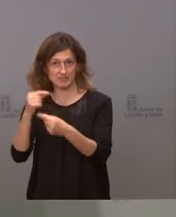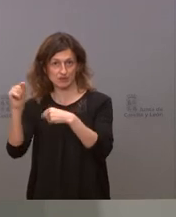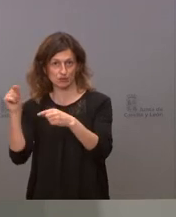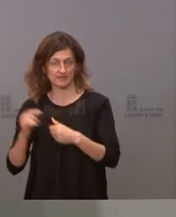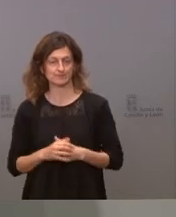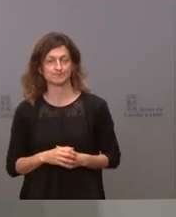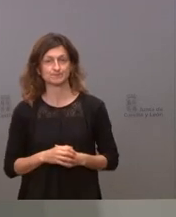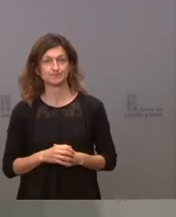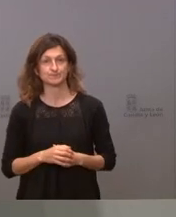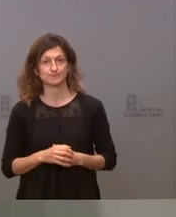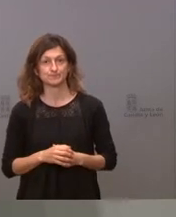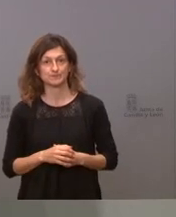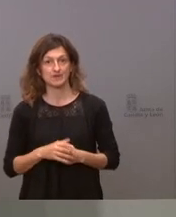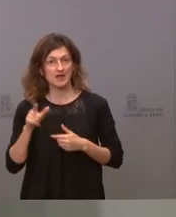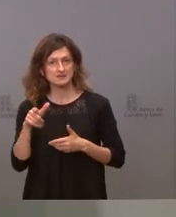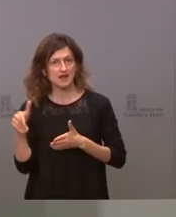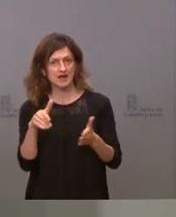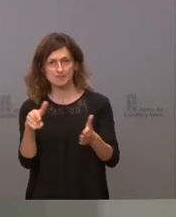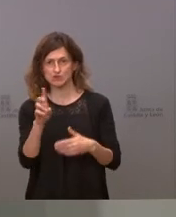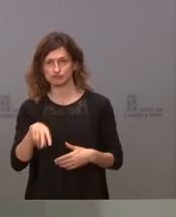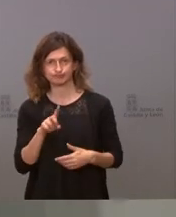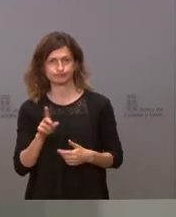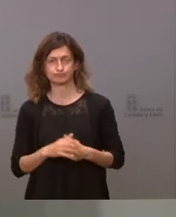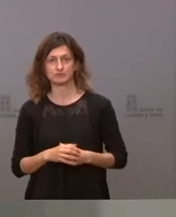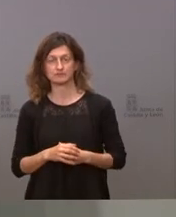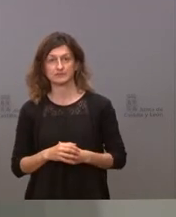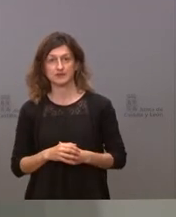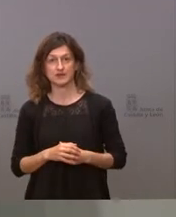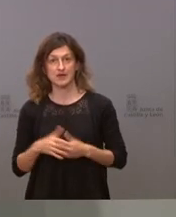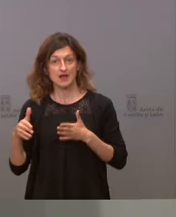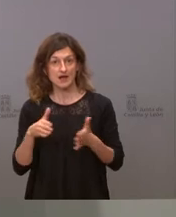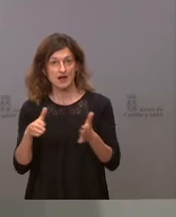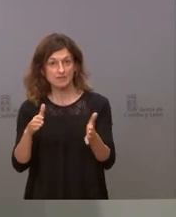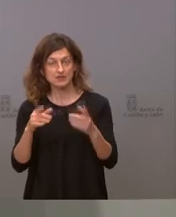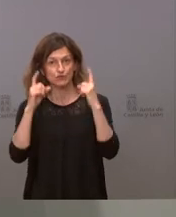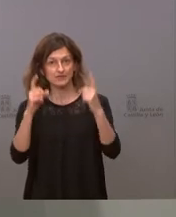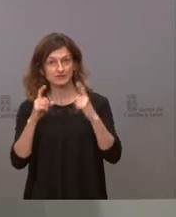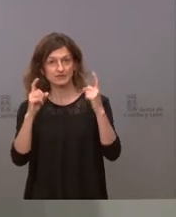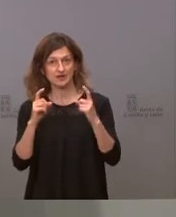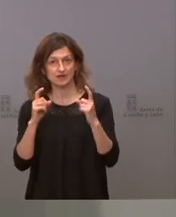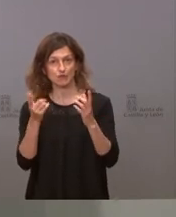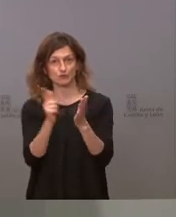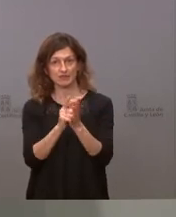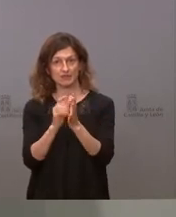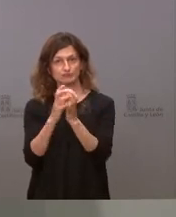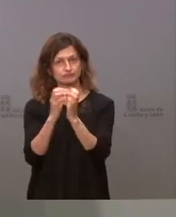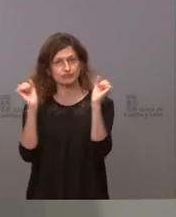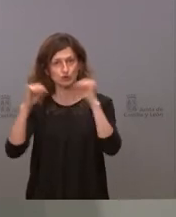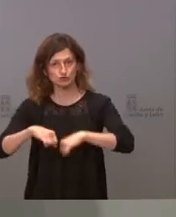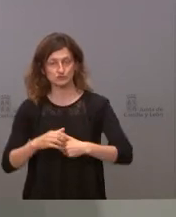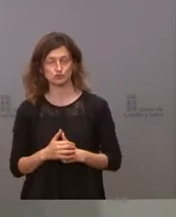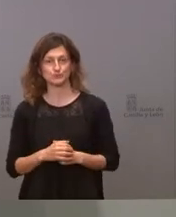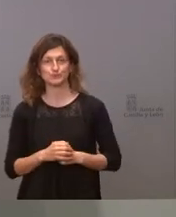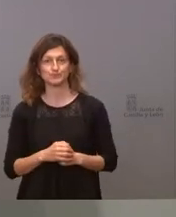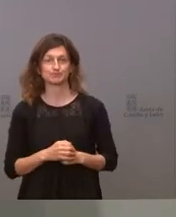pero creemos que no es el camino que el camino debe ser intentar recuperar el consenso y a mí me